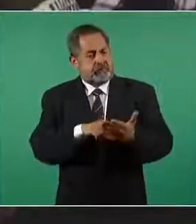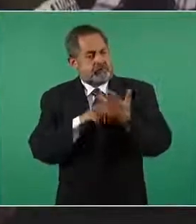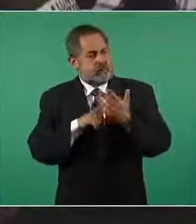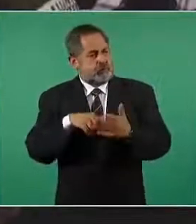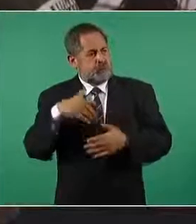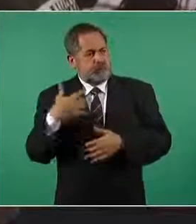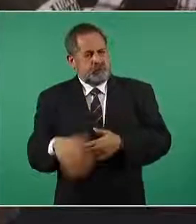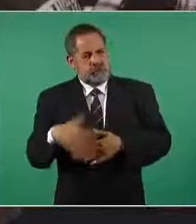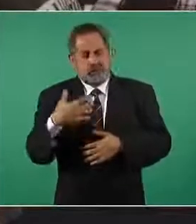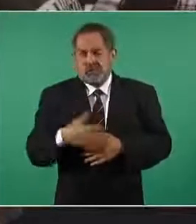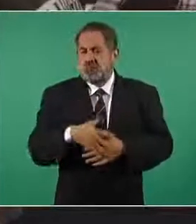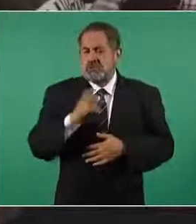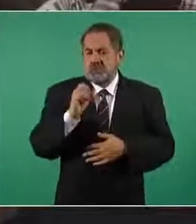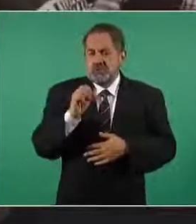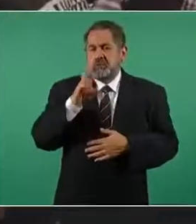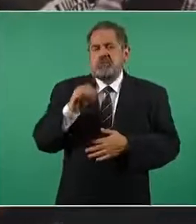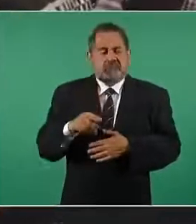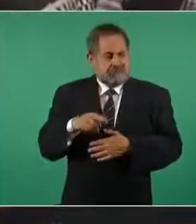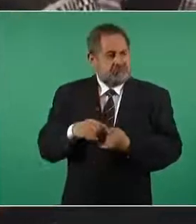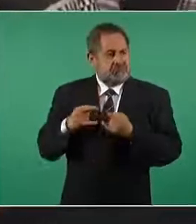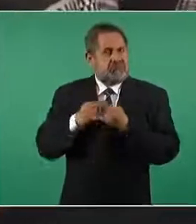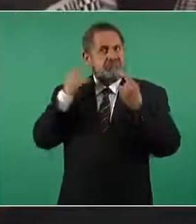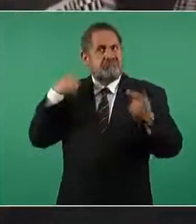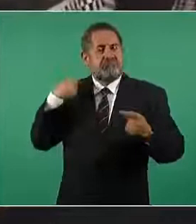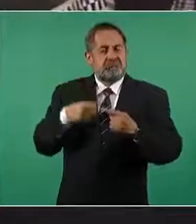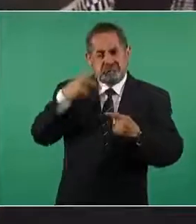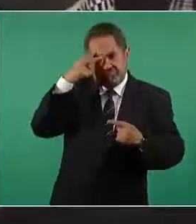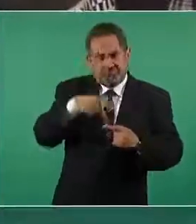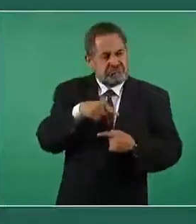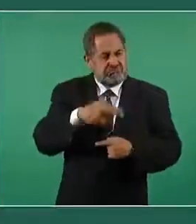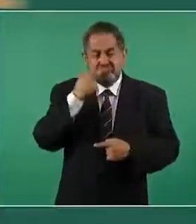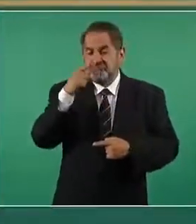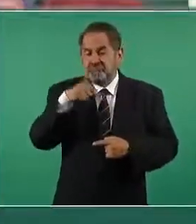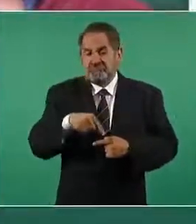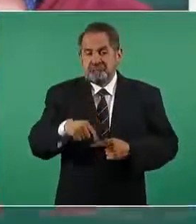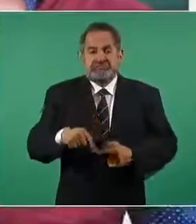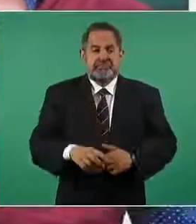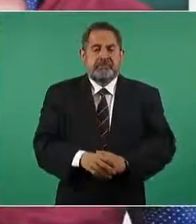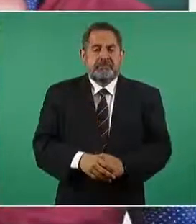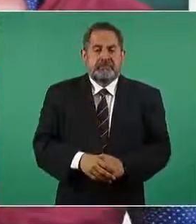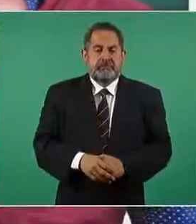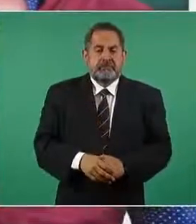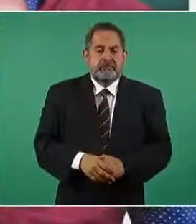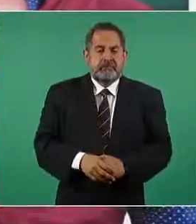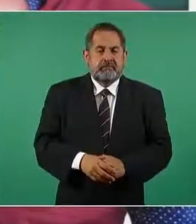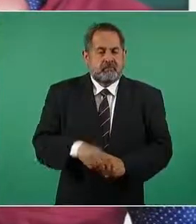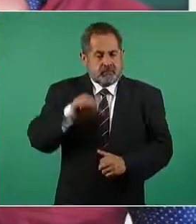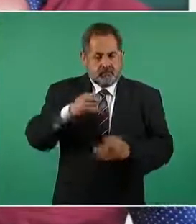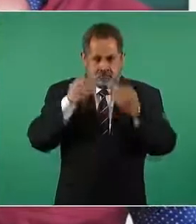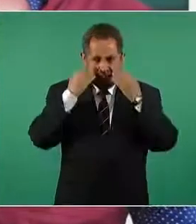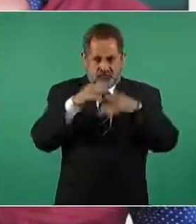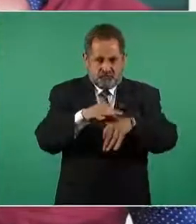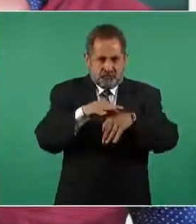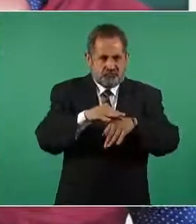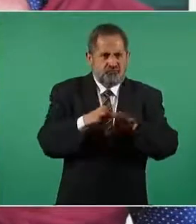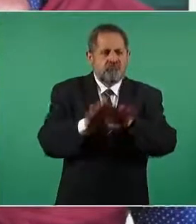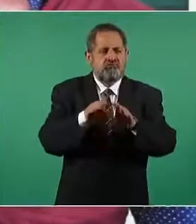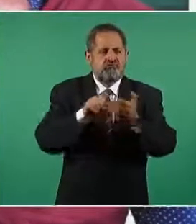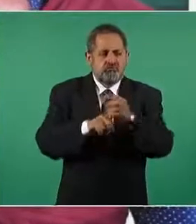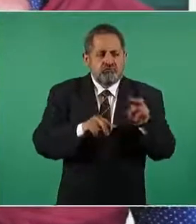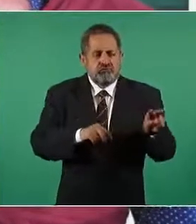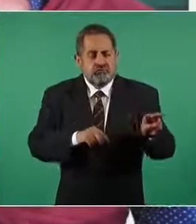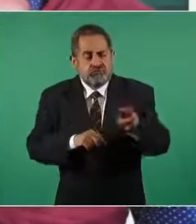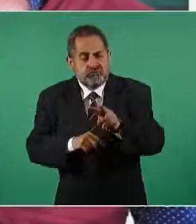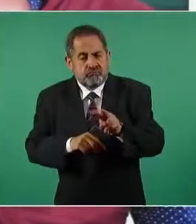pauta increíble en toda la historia de la aviación del país el día de hoy pude ser testigo de una